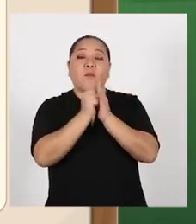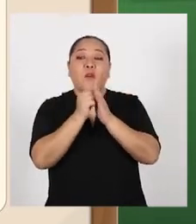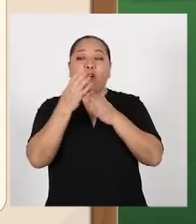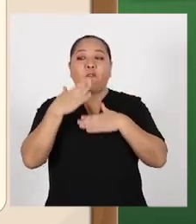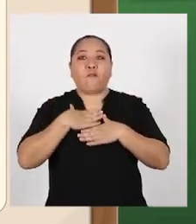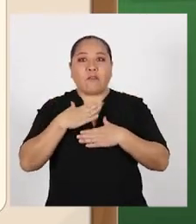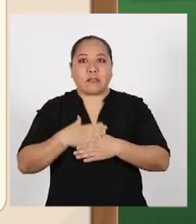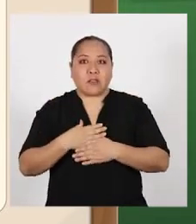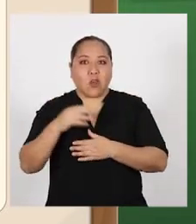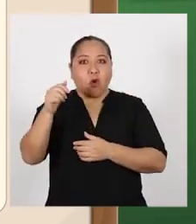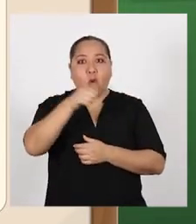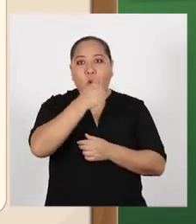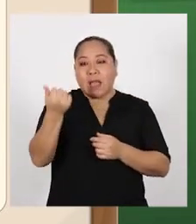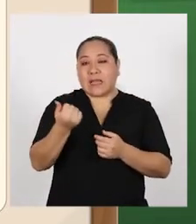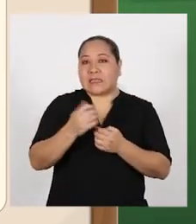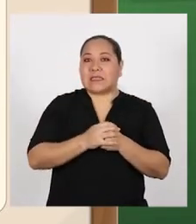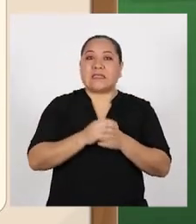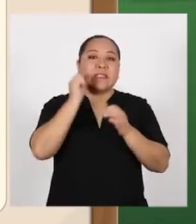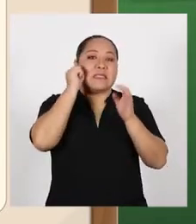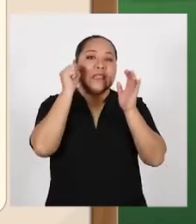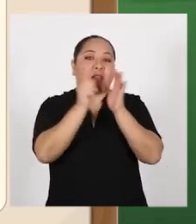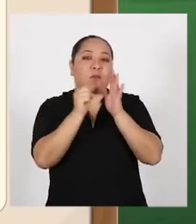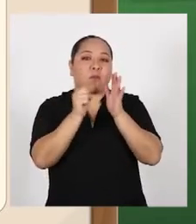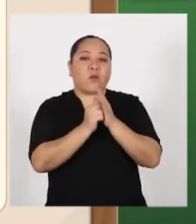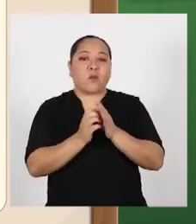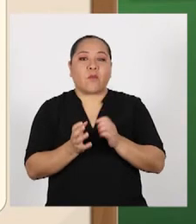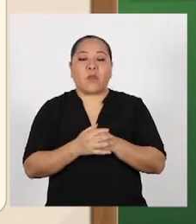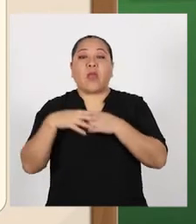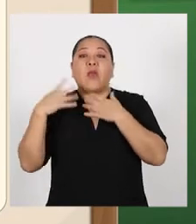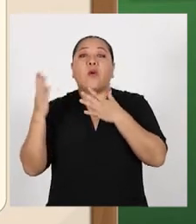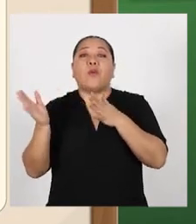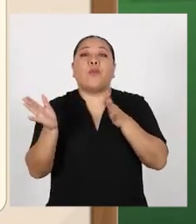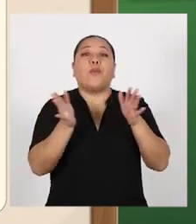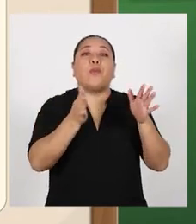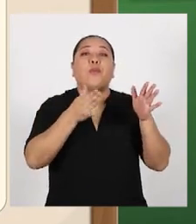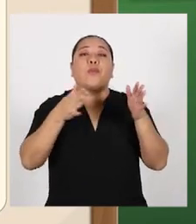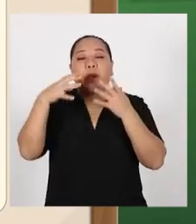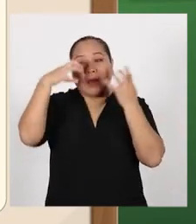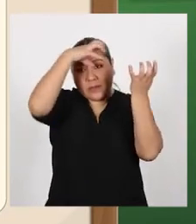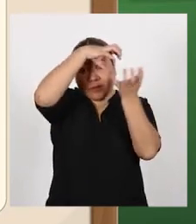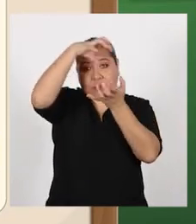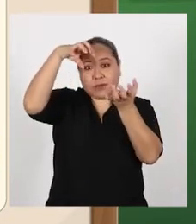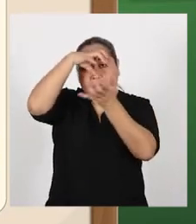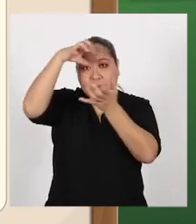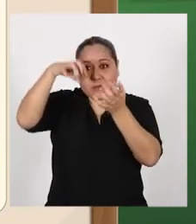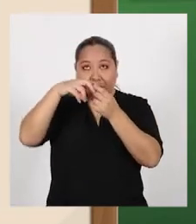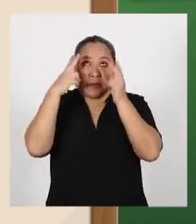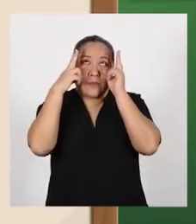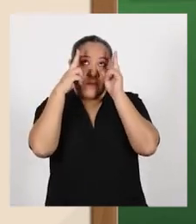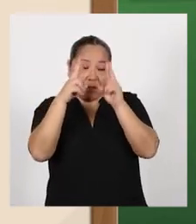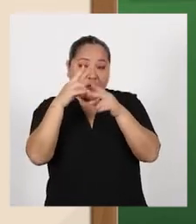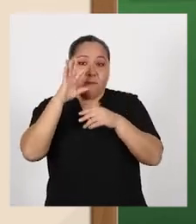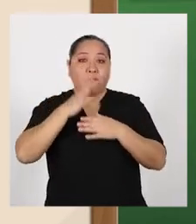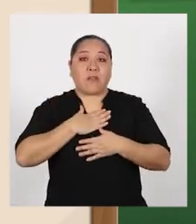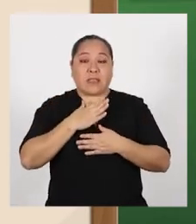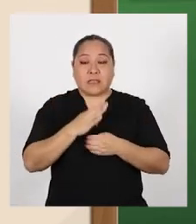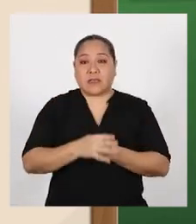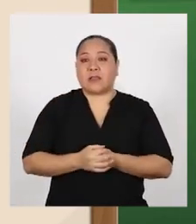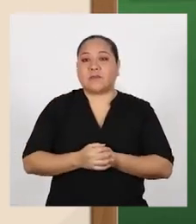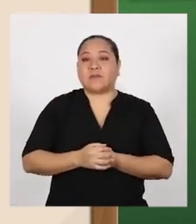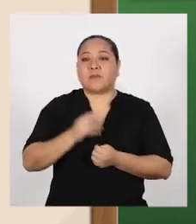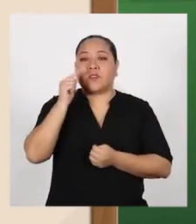físicas y cuáles a las señales biológicas? El viento y las nubes son señales físicas